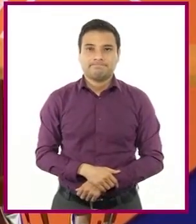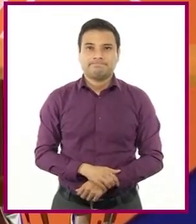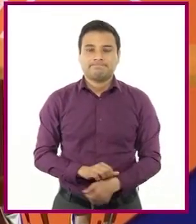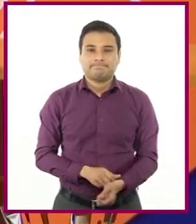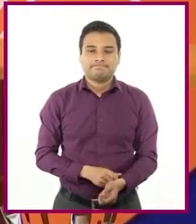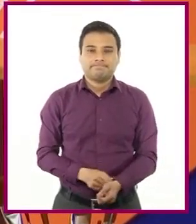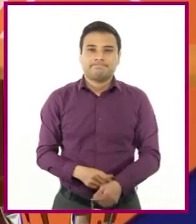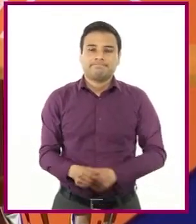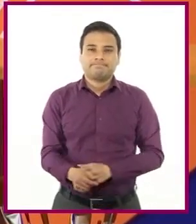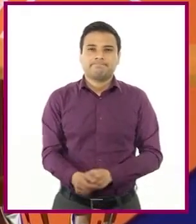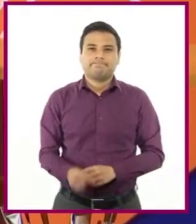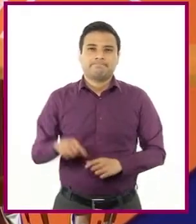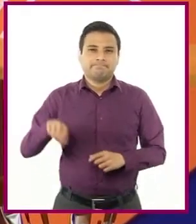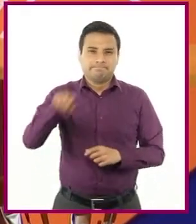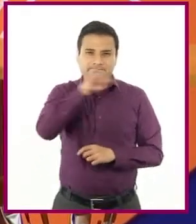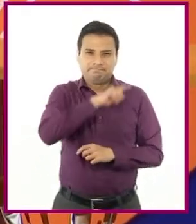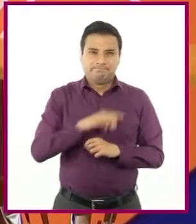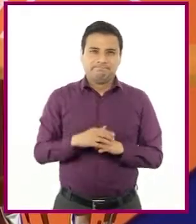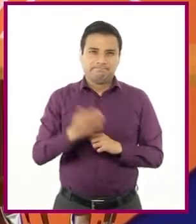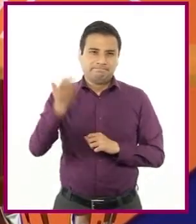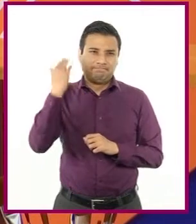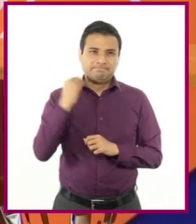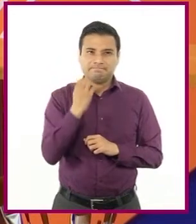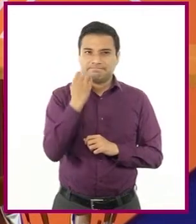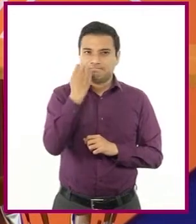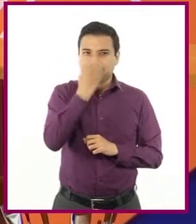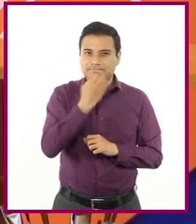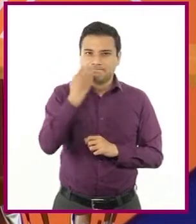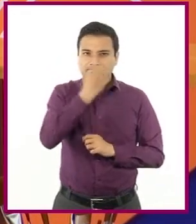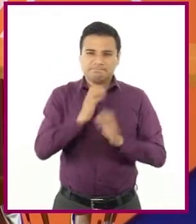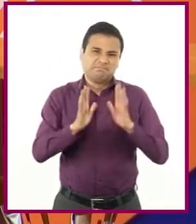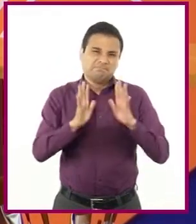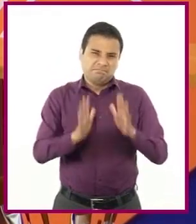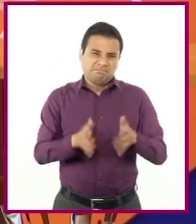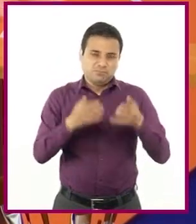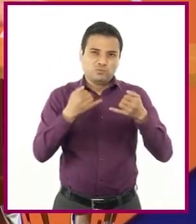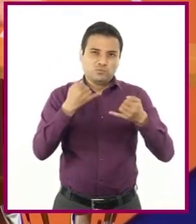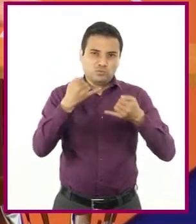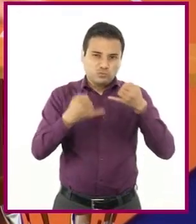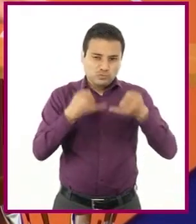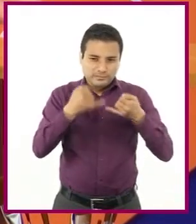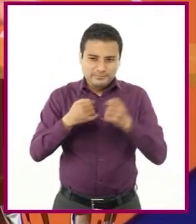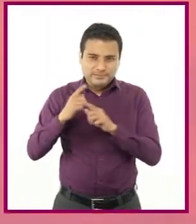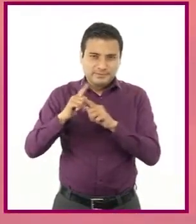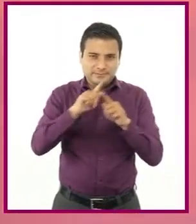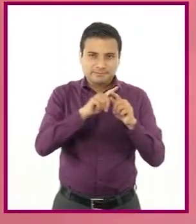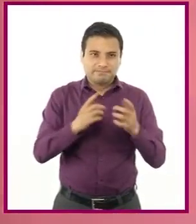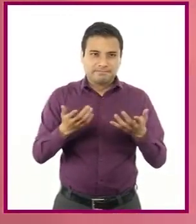en su trayectoria escolar han participado en distintos juegos con sus compañeros de grupo.